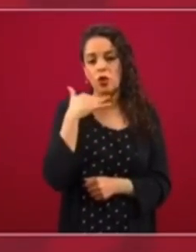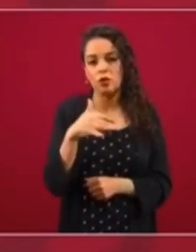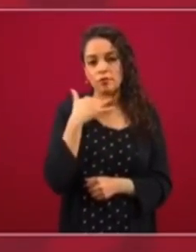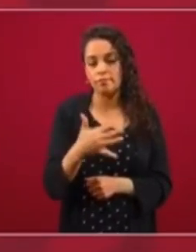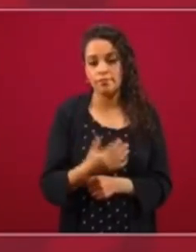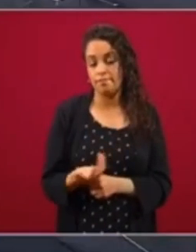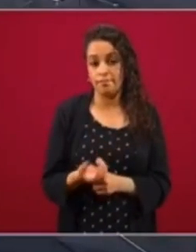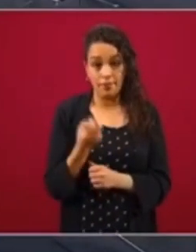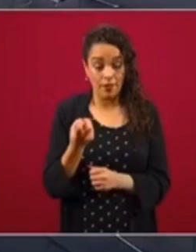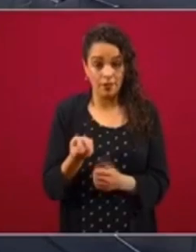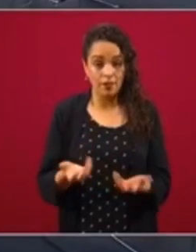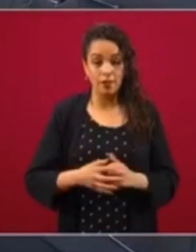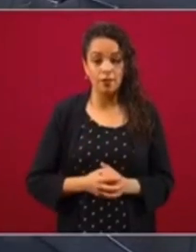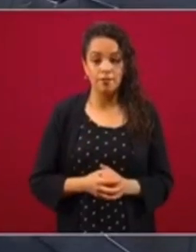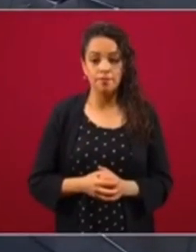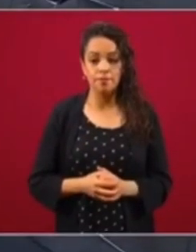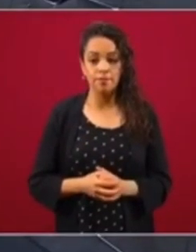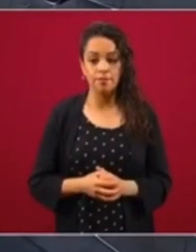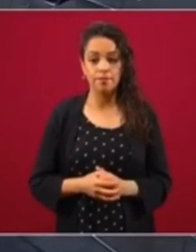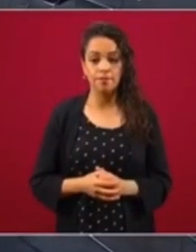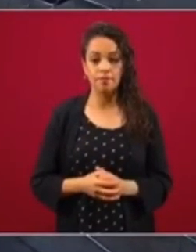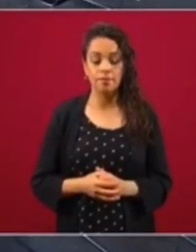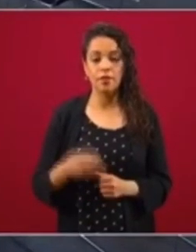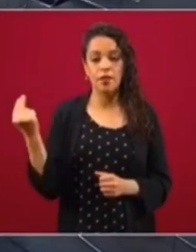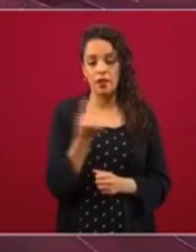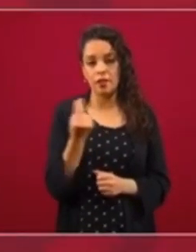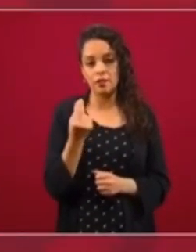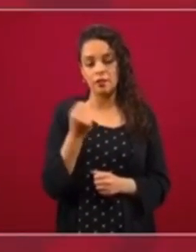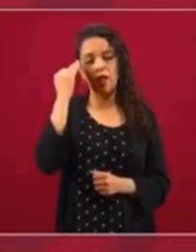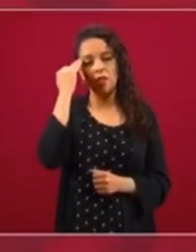y lleva algún tiempo limpiar.